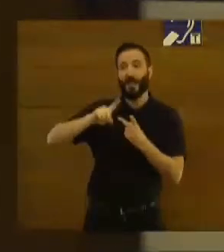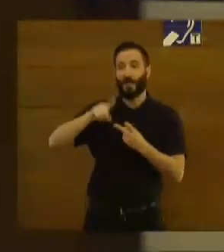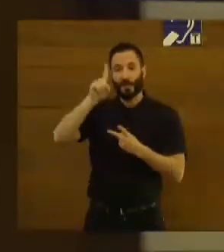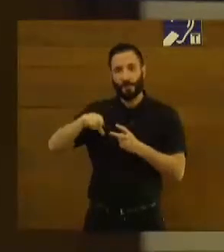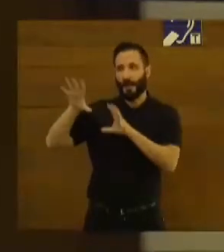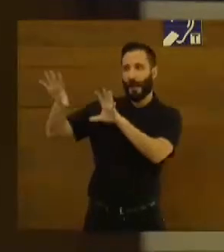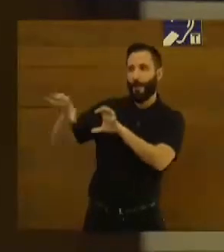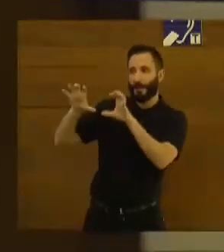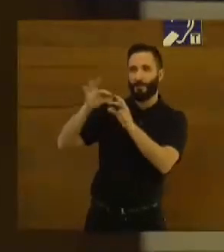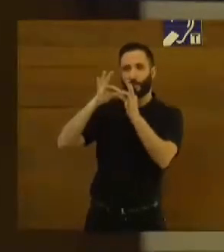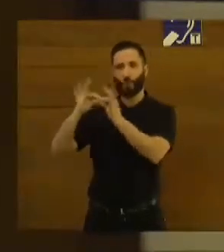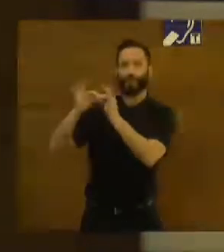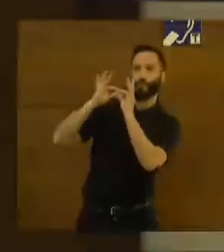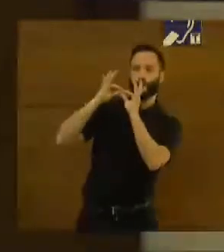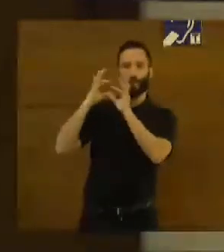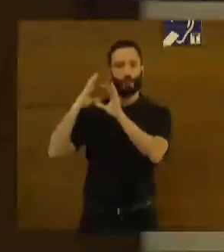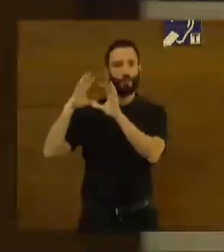aprendemos unos de otros.